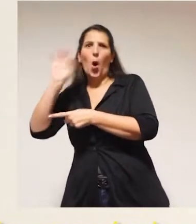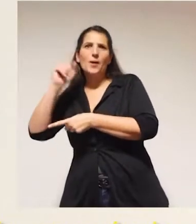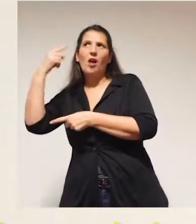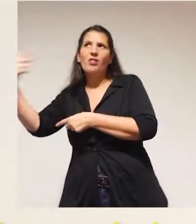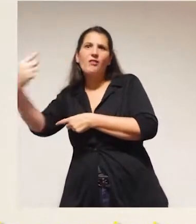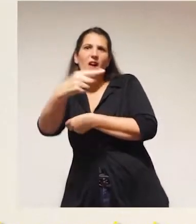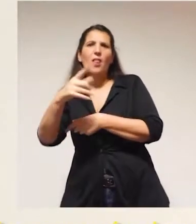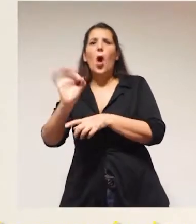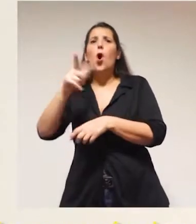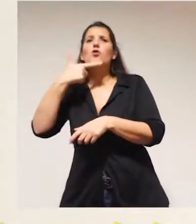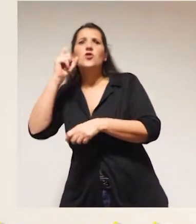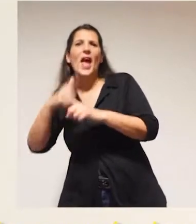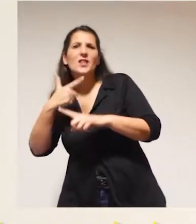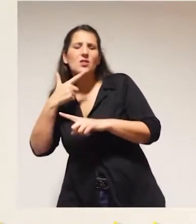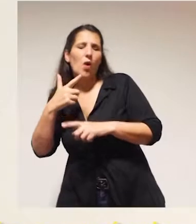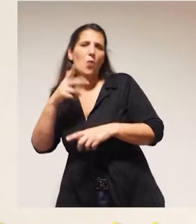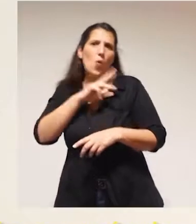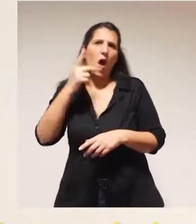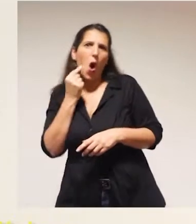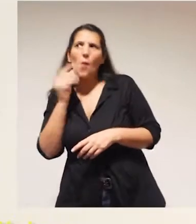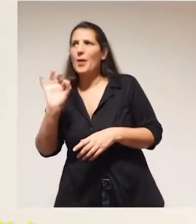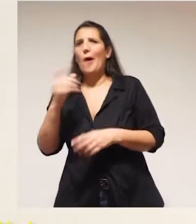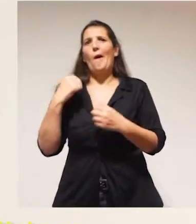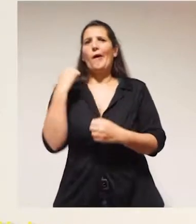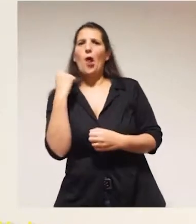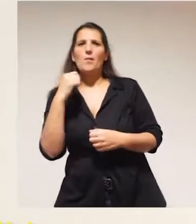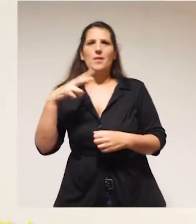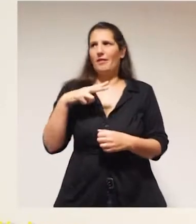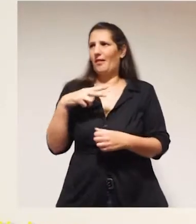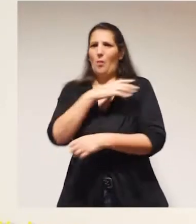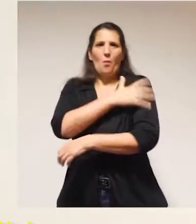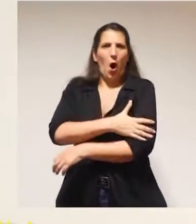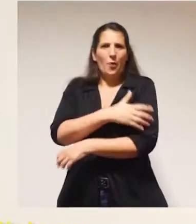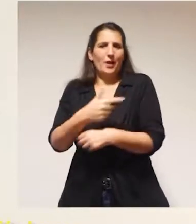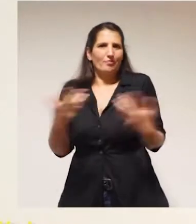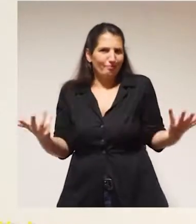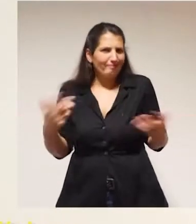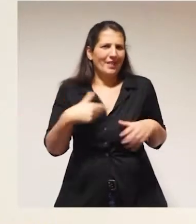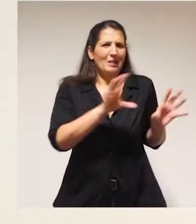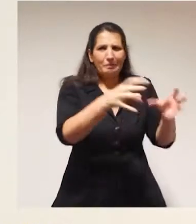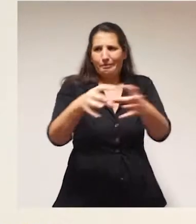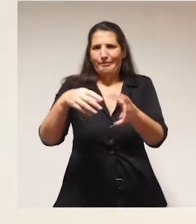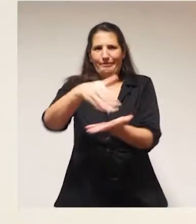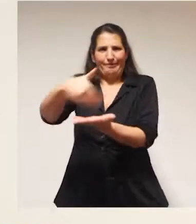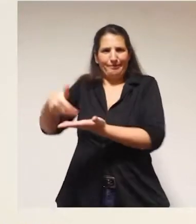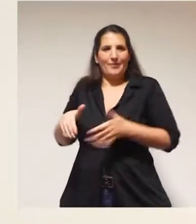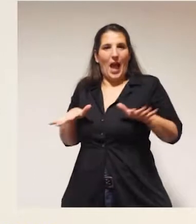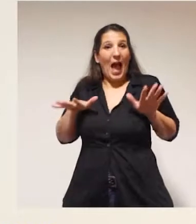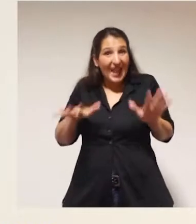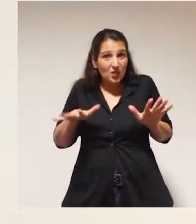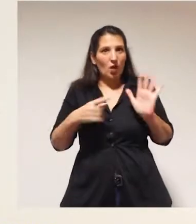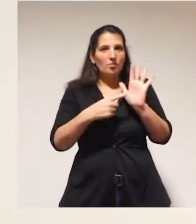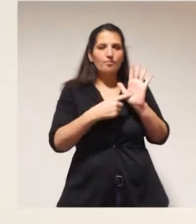política o gremial, sexo, posición económica, condiciones social o carácteres físicos. Esta definición,